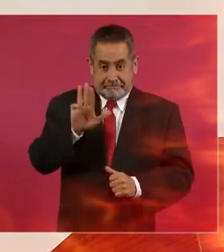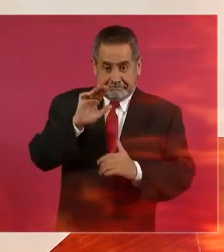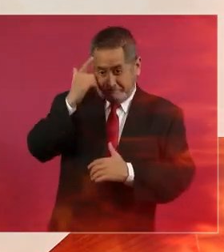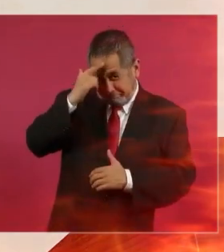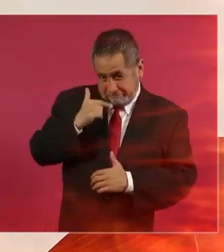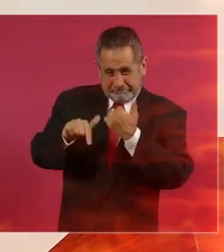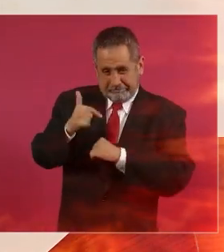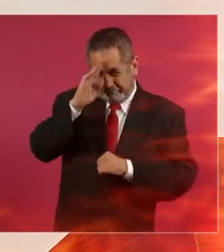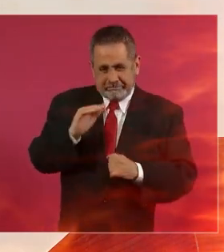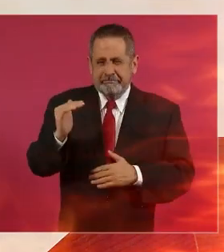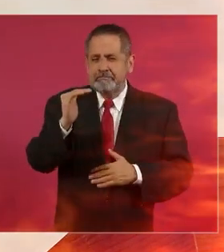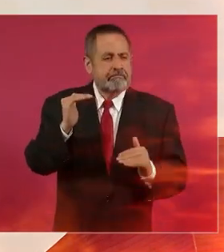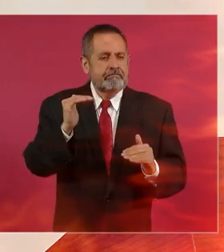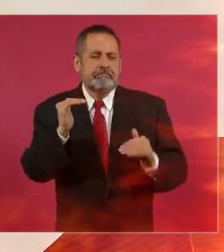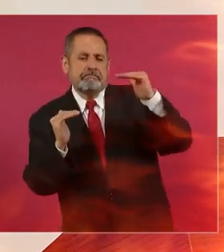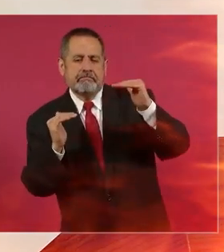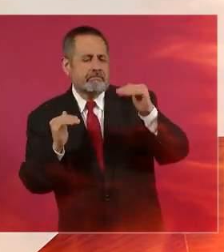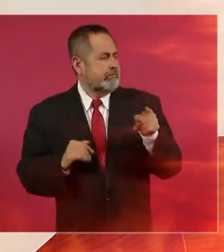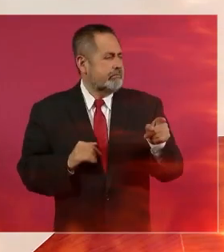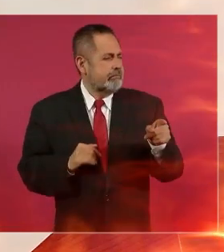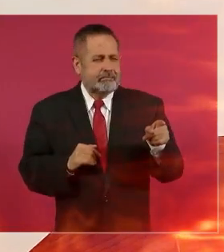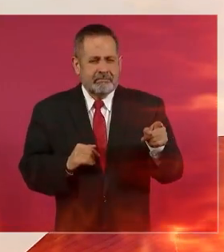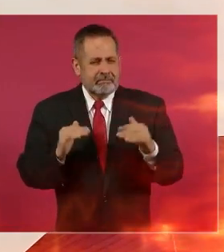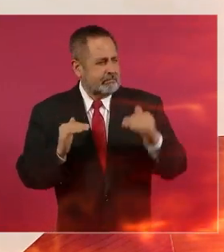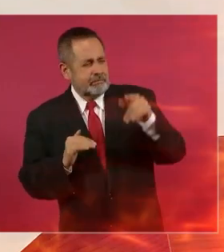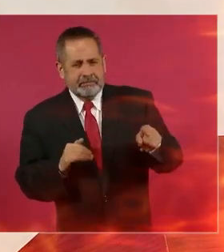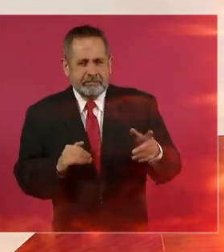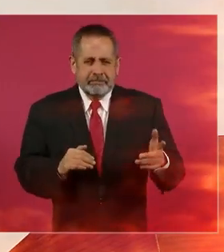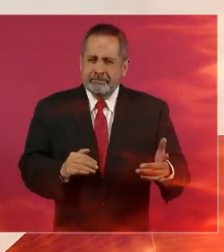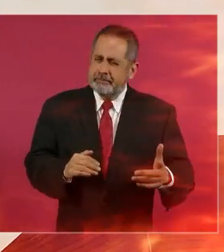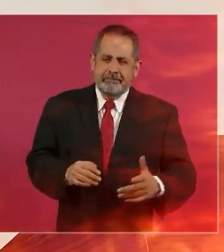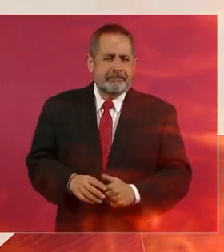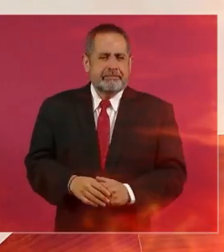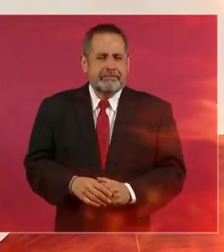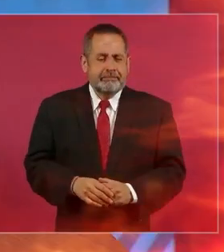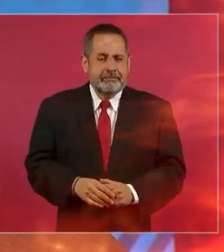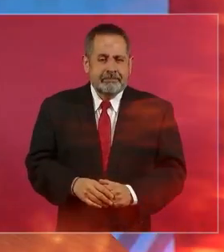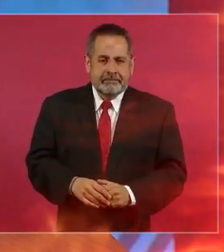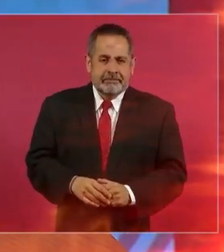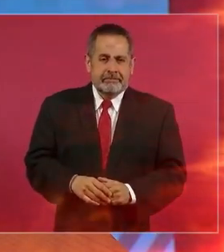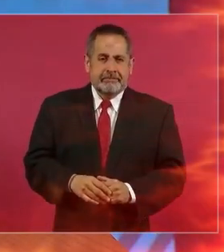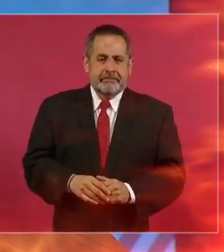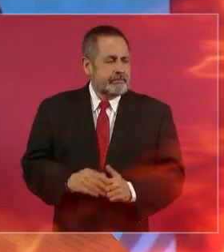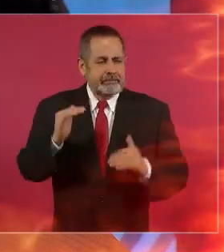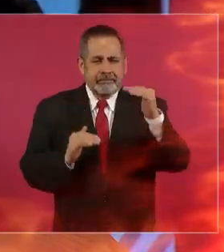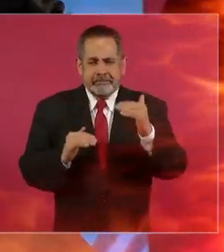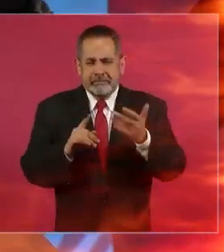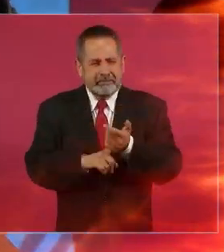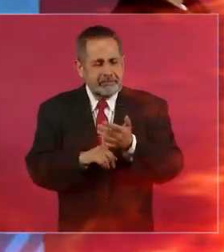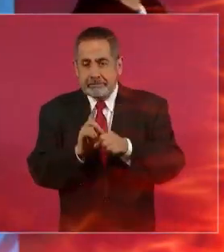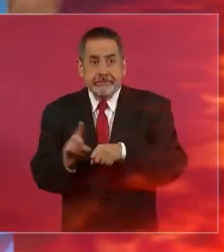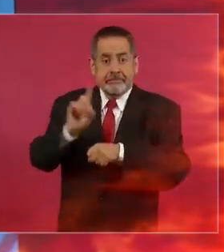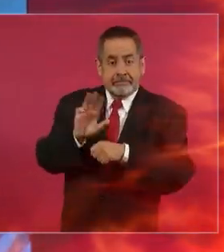tengo el documento dice pues ya veremos qué es lo que presenta sinceramente no lo creo de que hubo fraude me queda